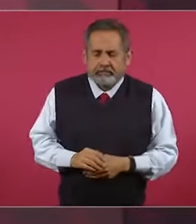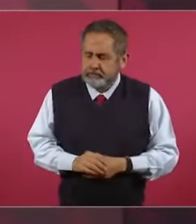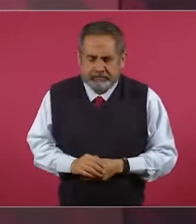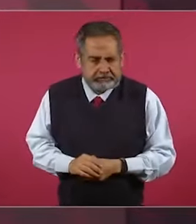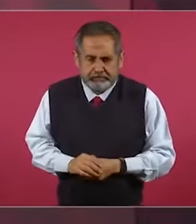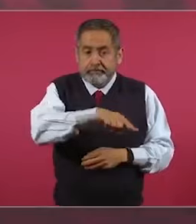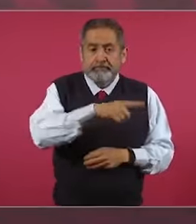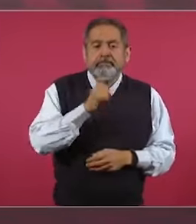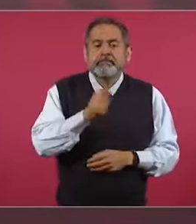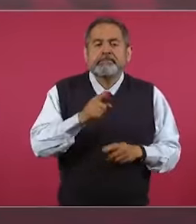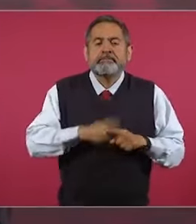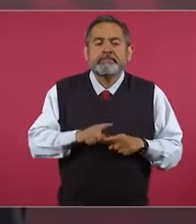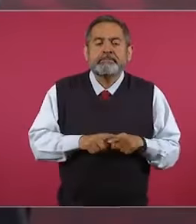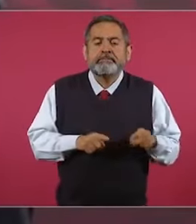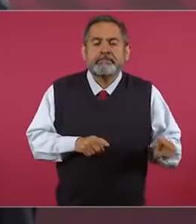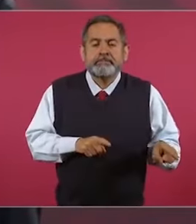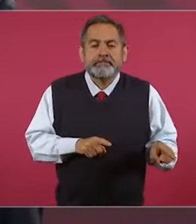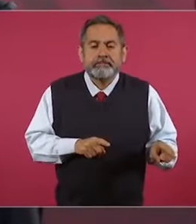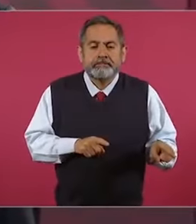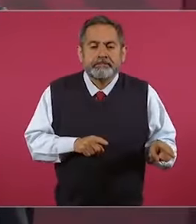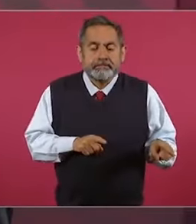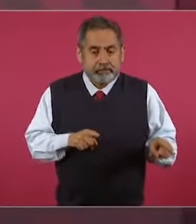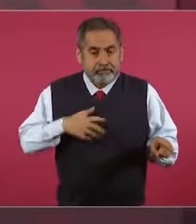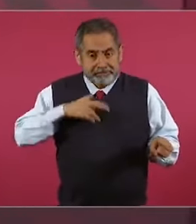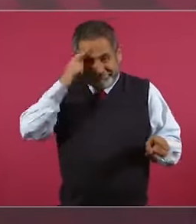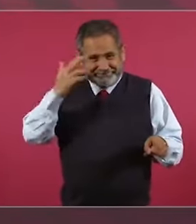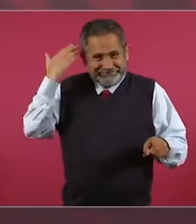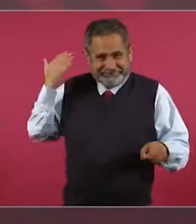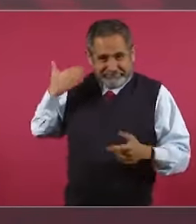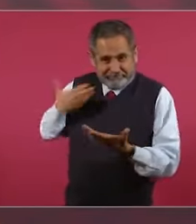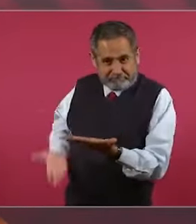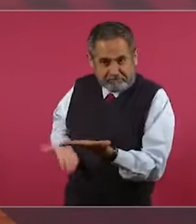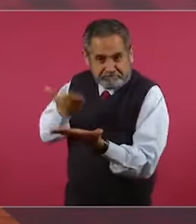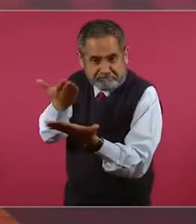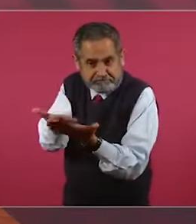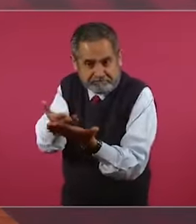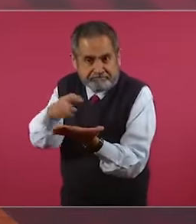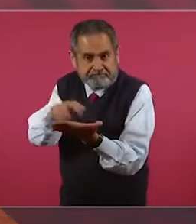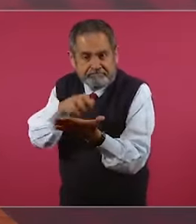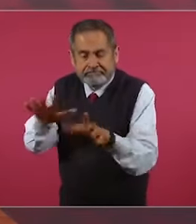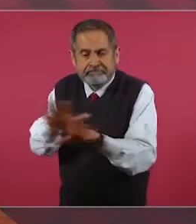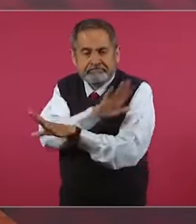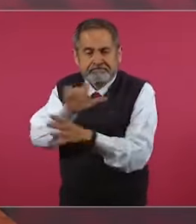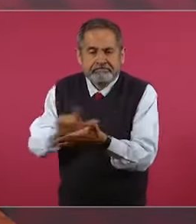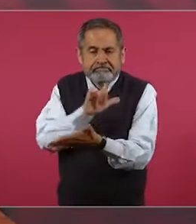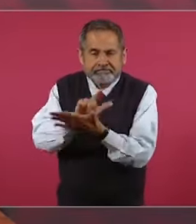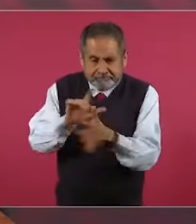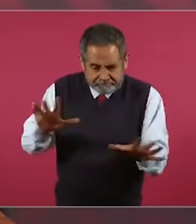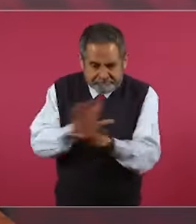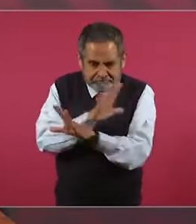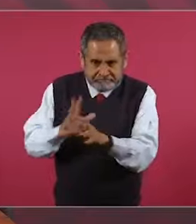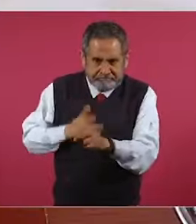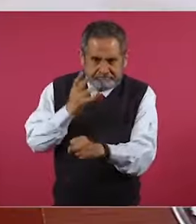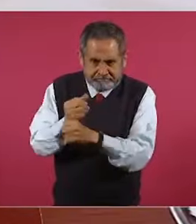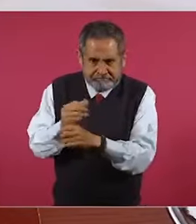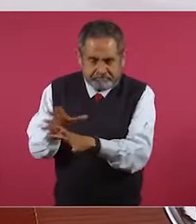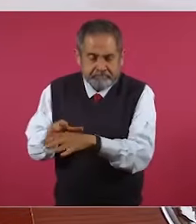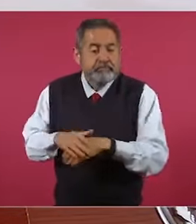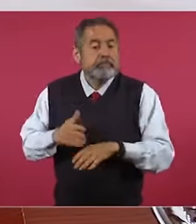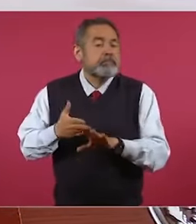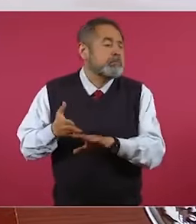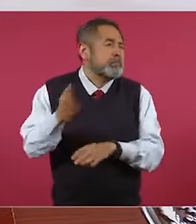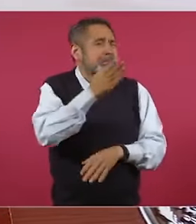todas las reformas que se hicieron para beneficiar a una minoría